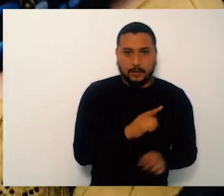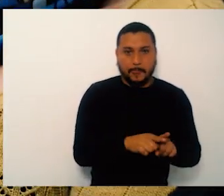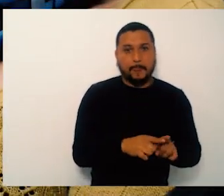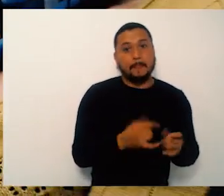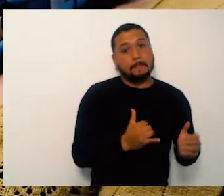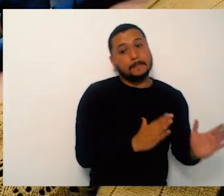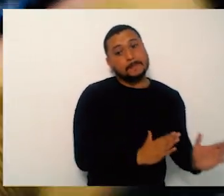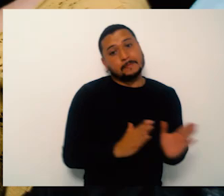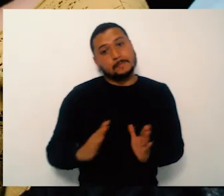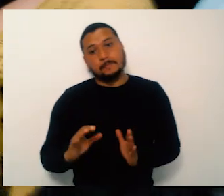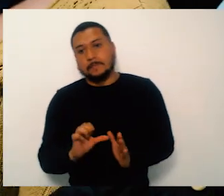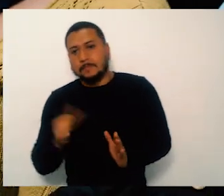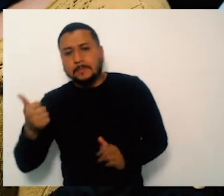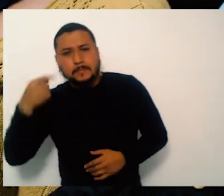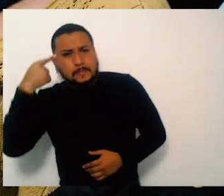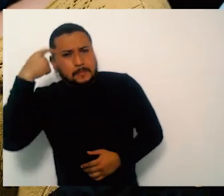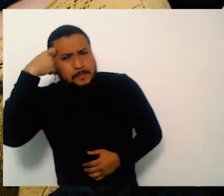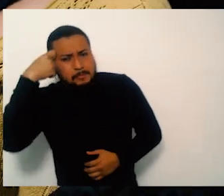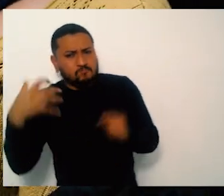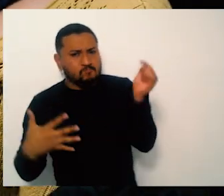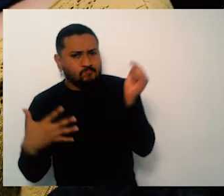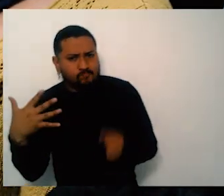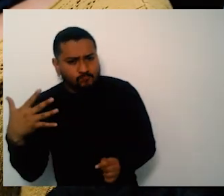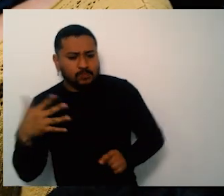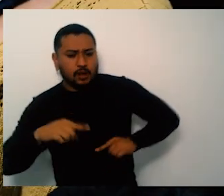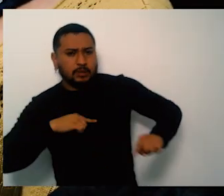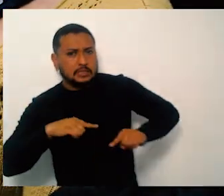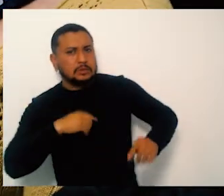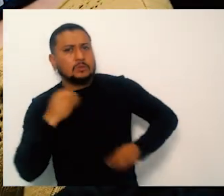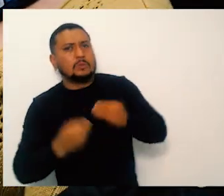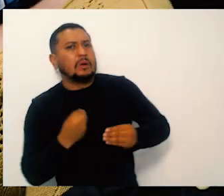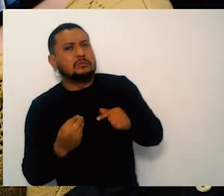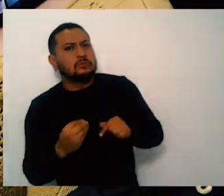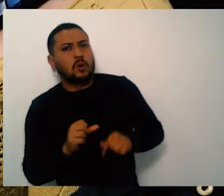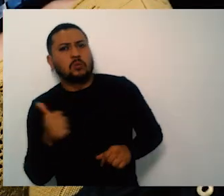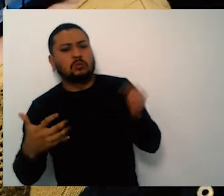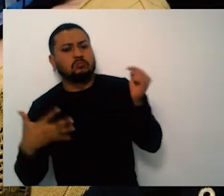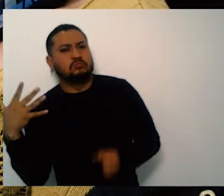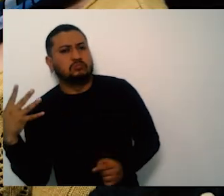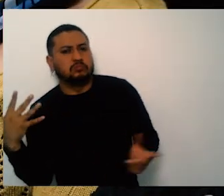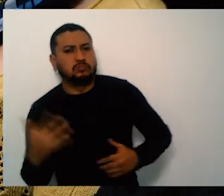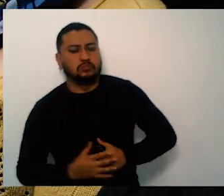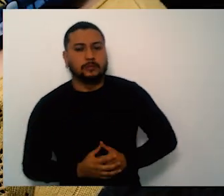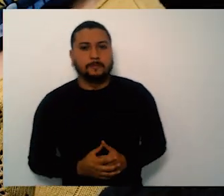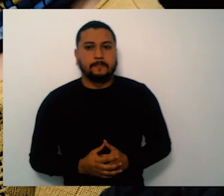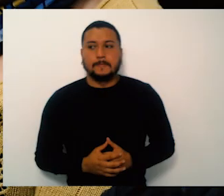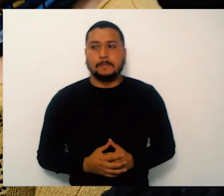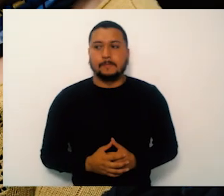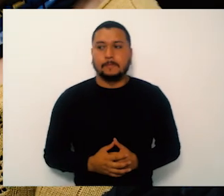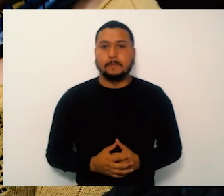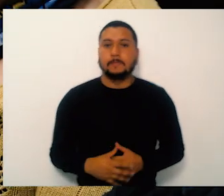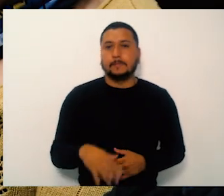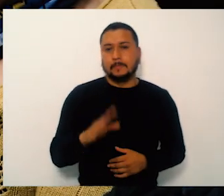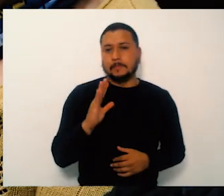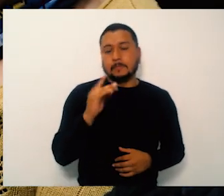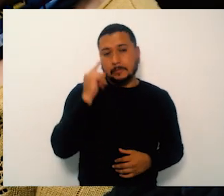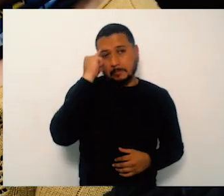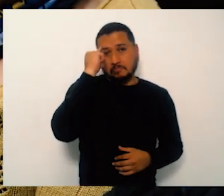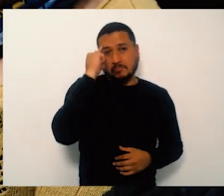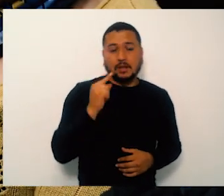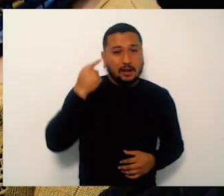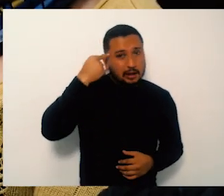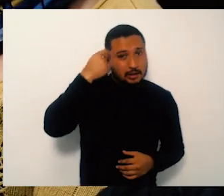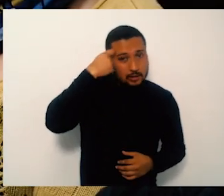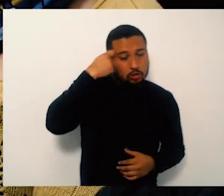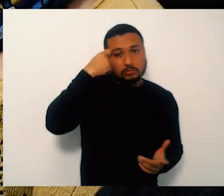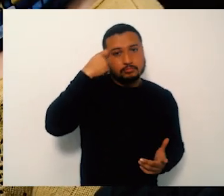final que está, es que ese hospital pueda, en algún momento, a lo que espero, me inviten cuando inauguremos